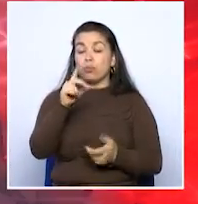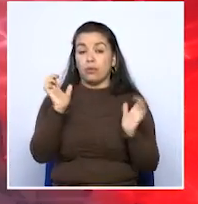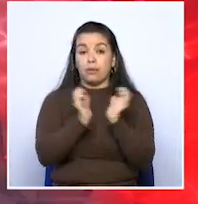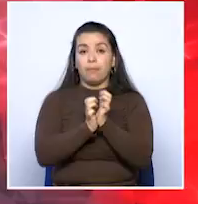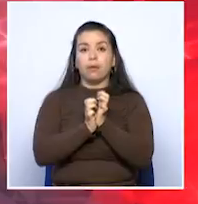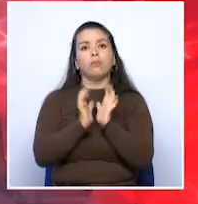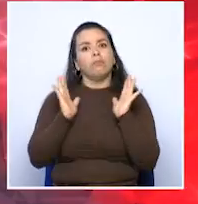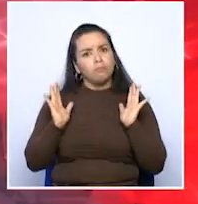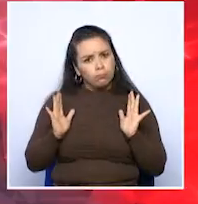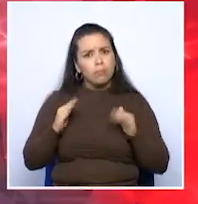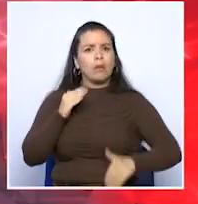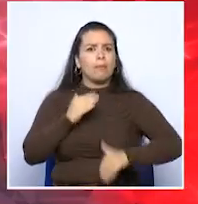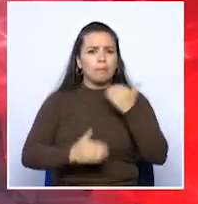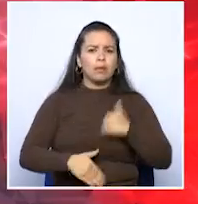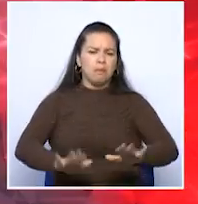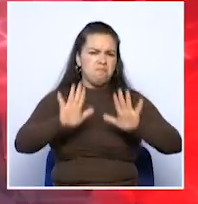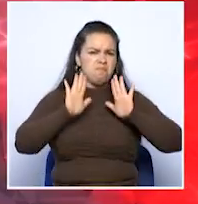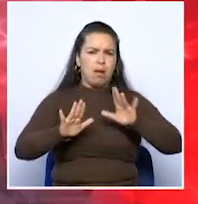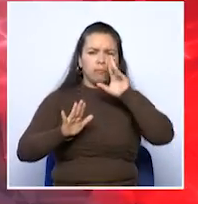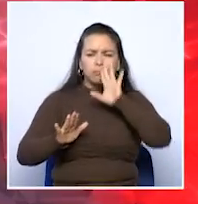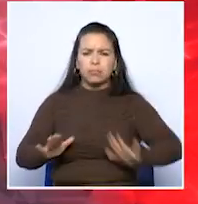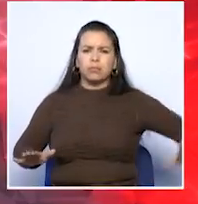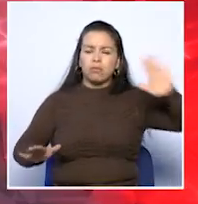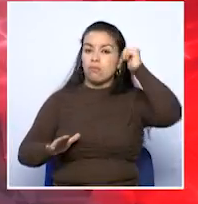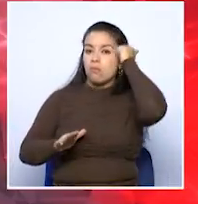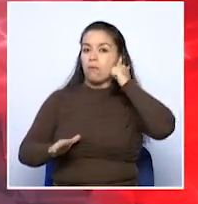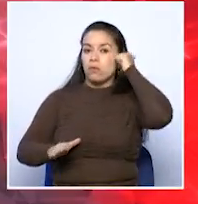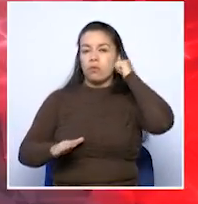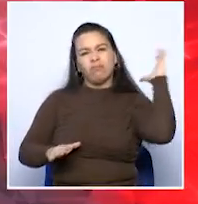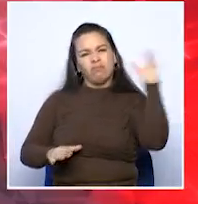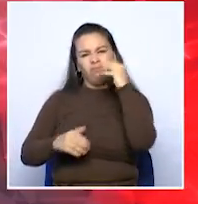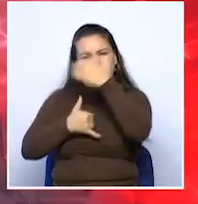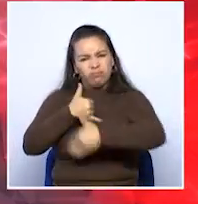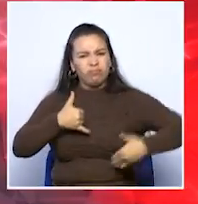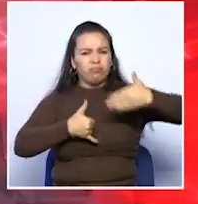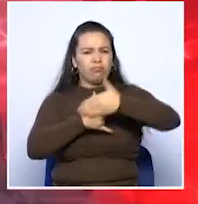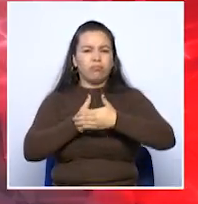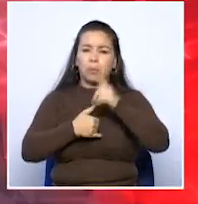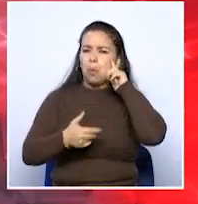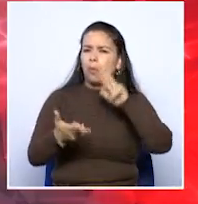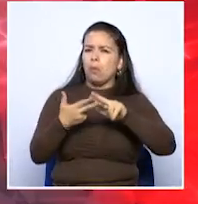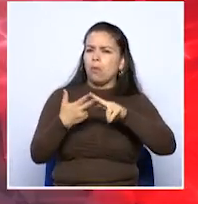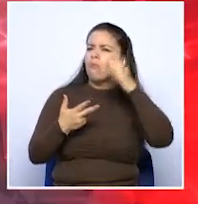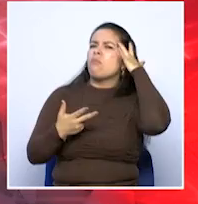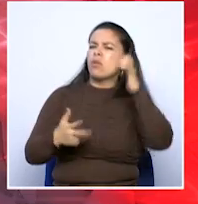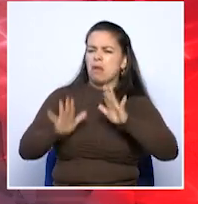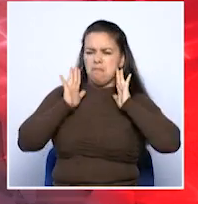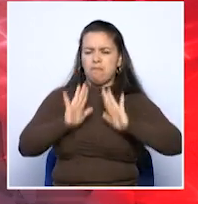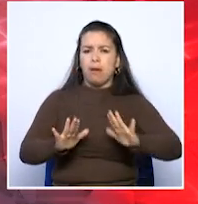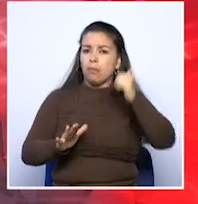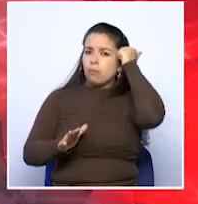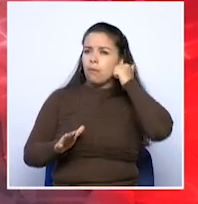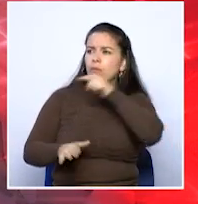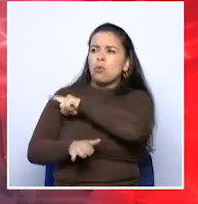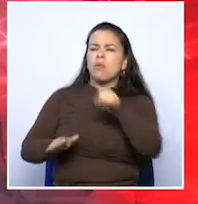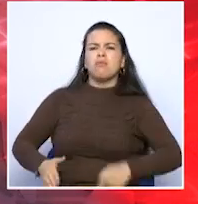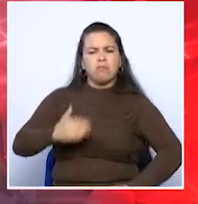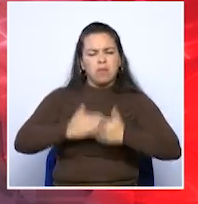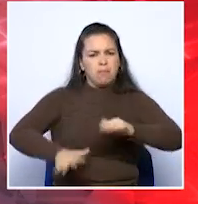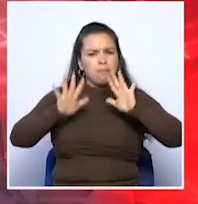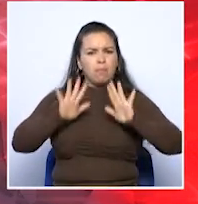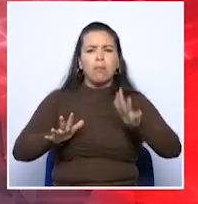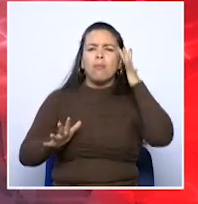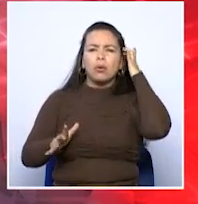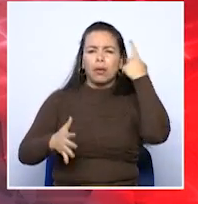espera también que inicie el paro nacional de maestros en toda Colombia. Conozca las razones por las cuales los educadores iniciarán este